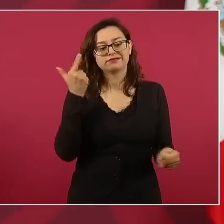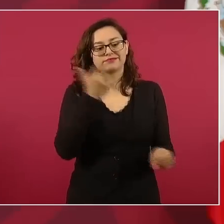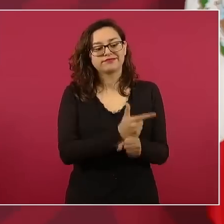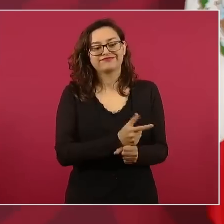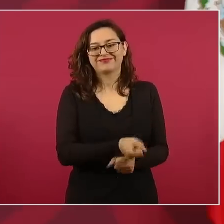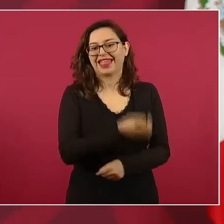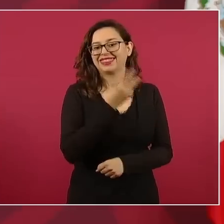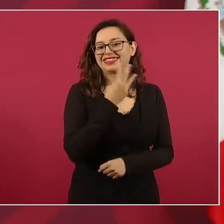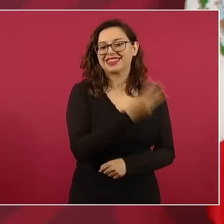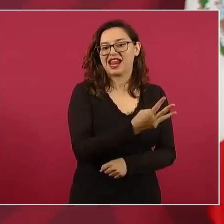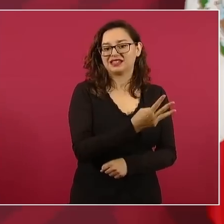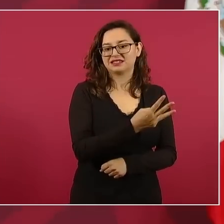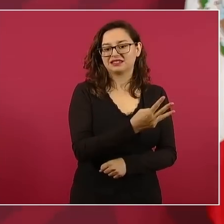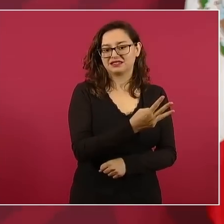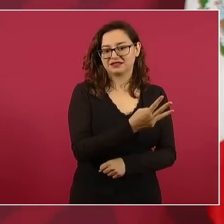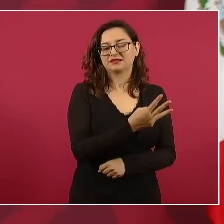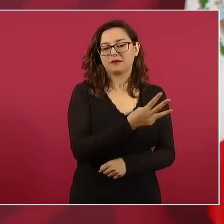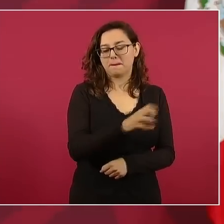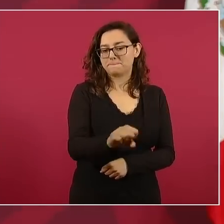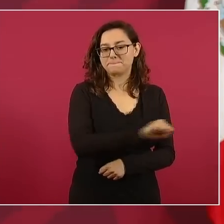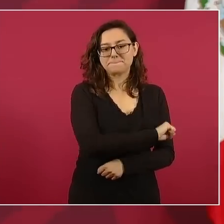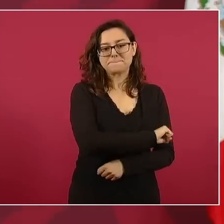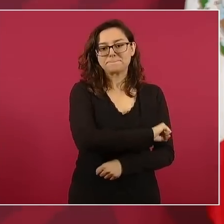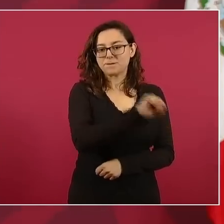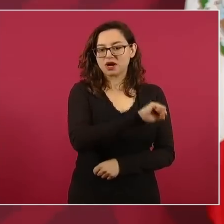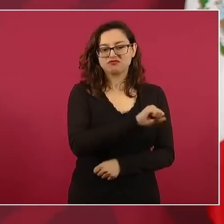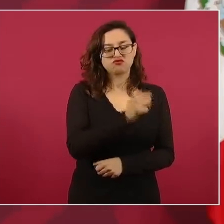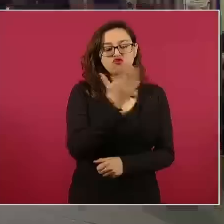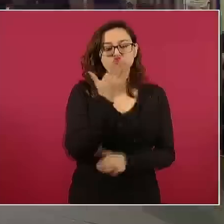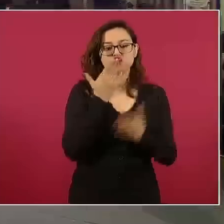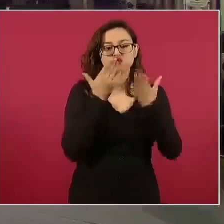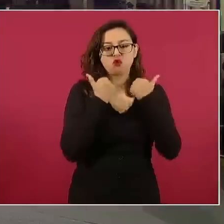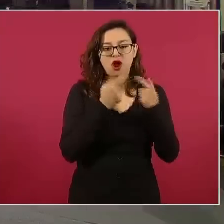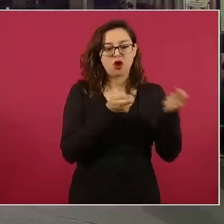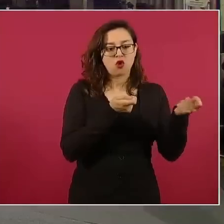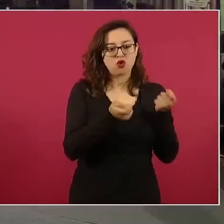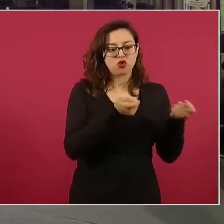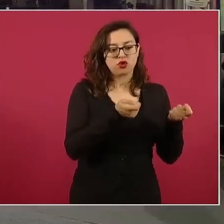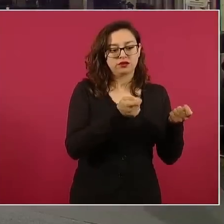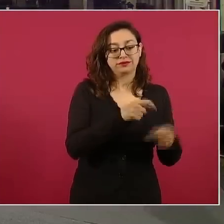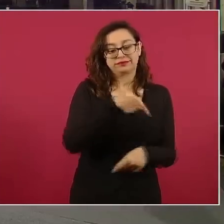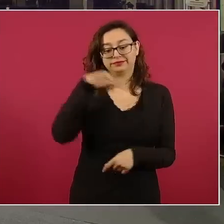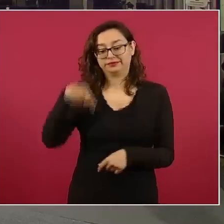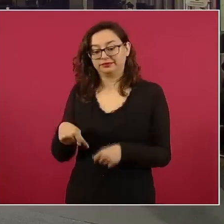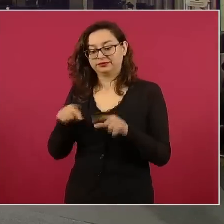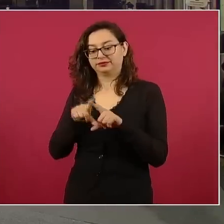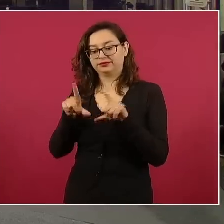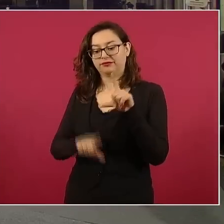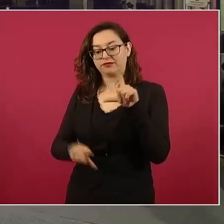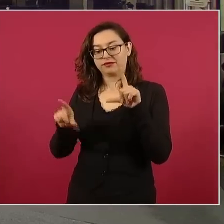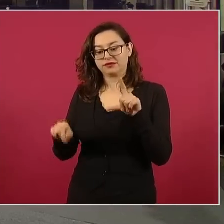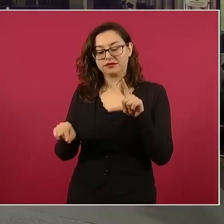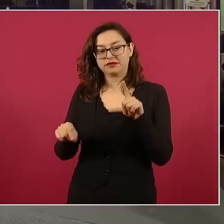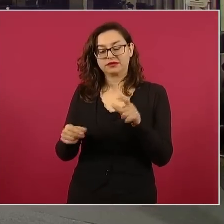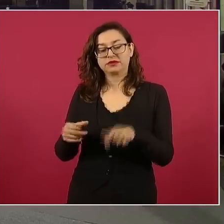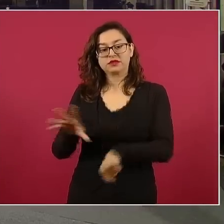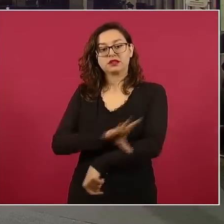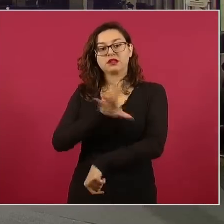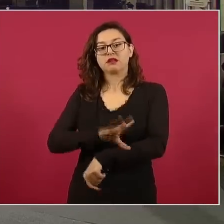lo que les aumenta. Y nosotros seguimos en 0.6